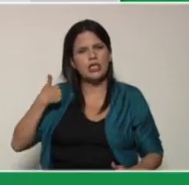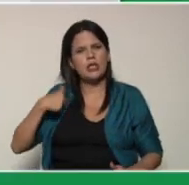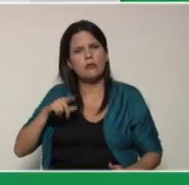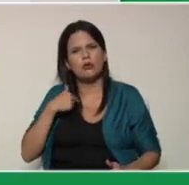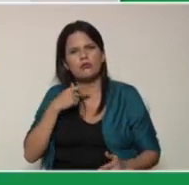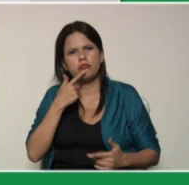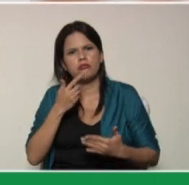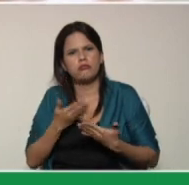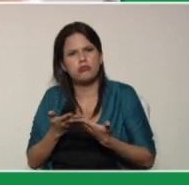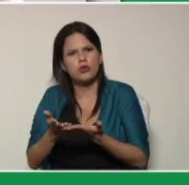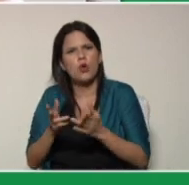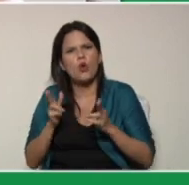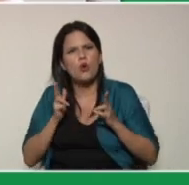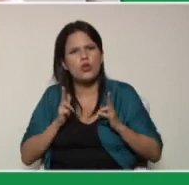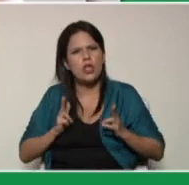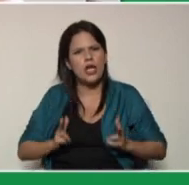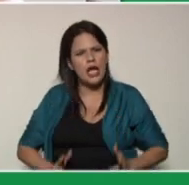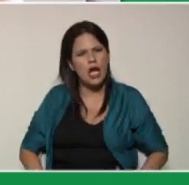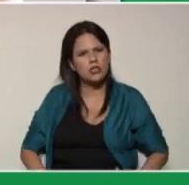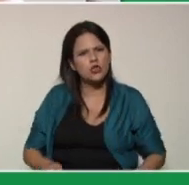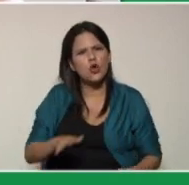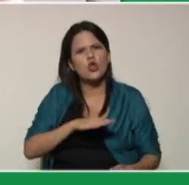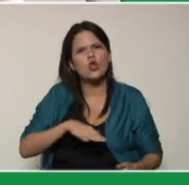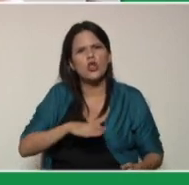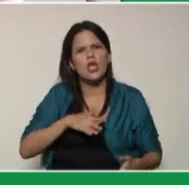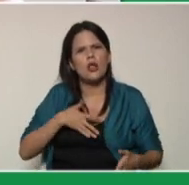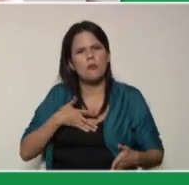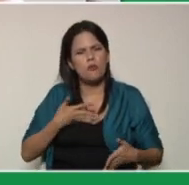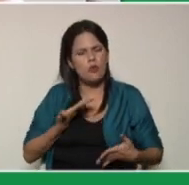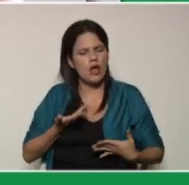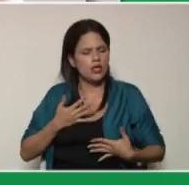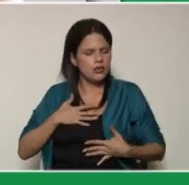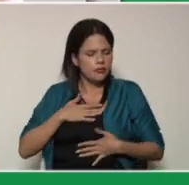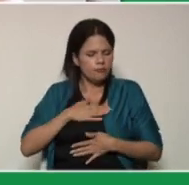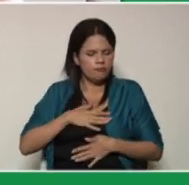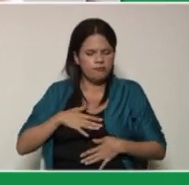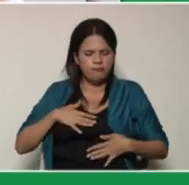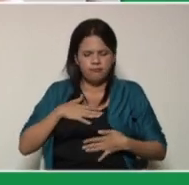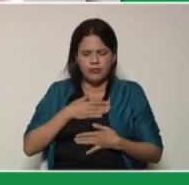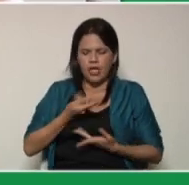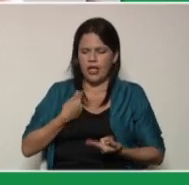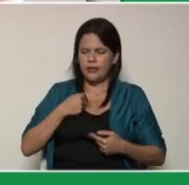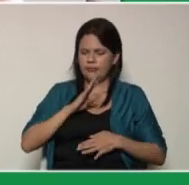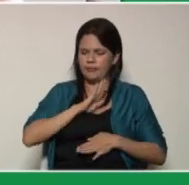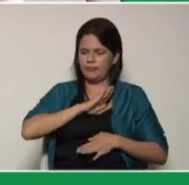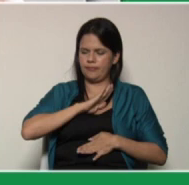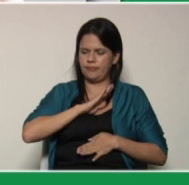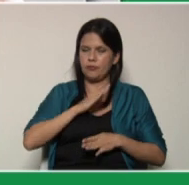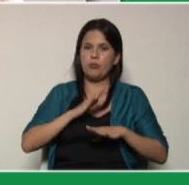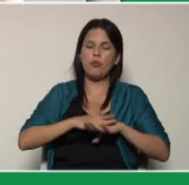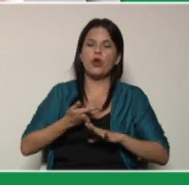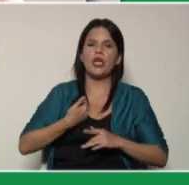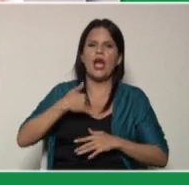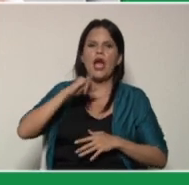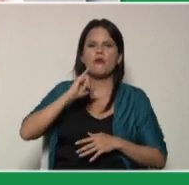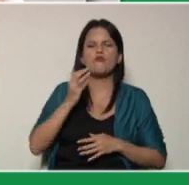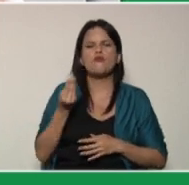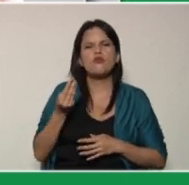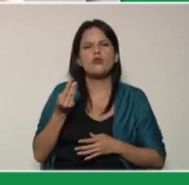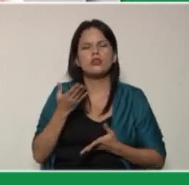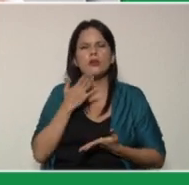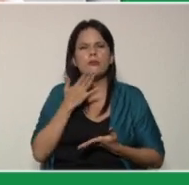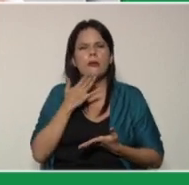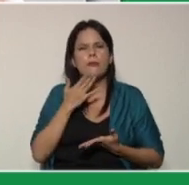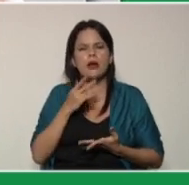niño un descanso donde él pueda disfrutar de él, porque hay muchas mamás que obligan a los niños a dormir